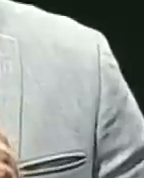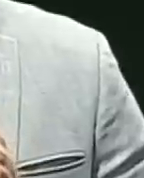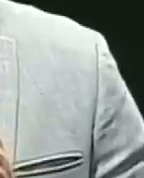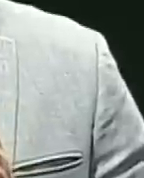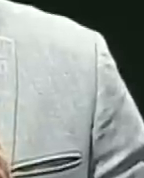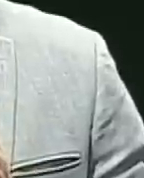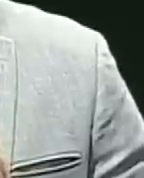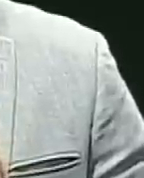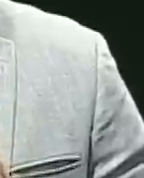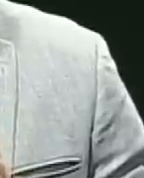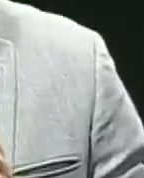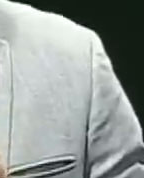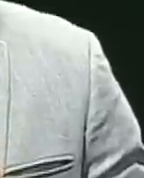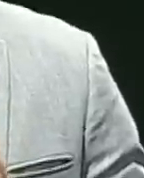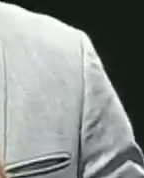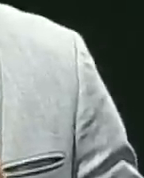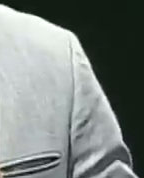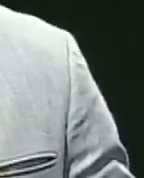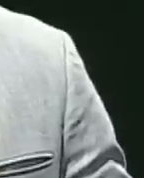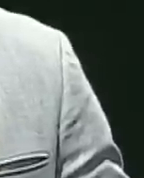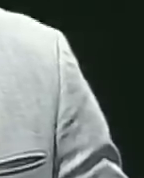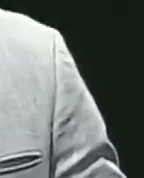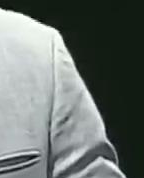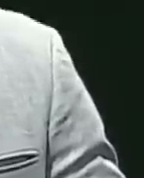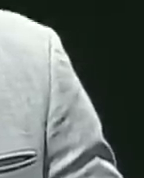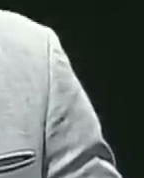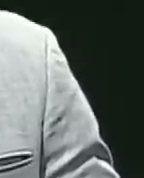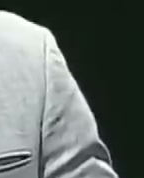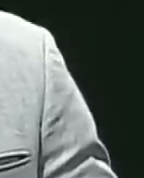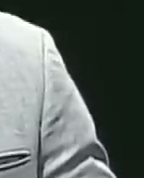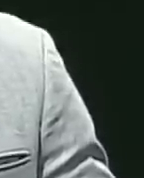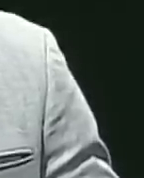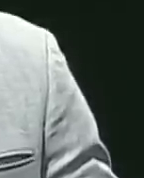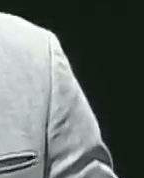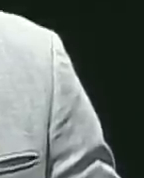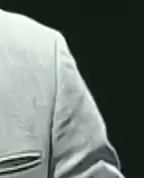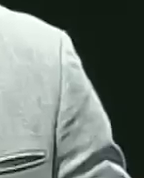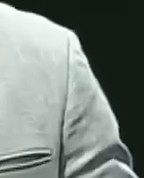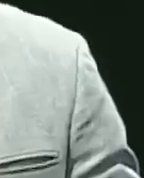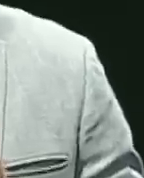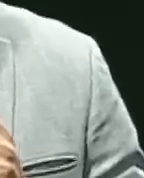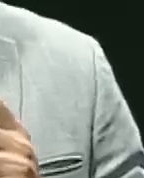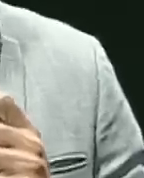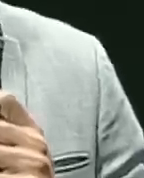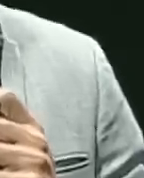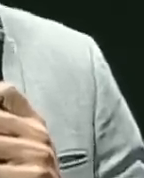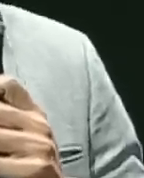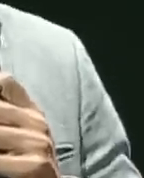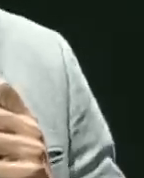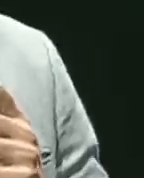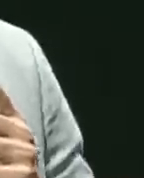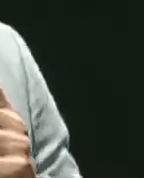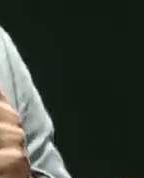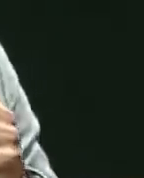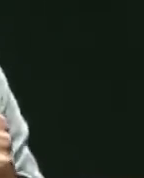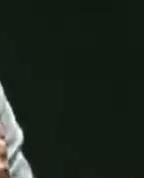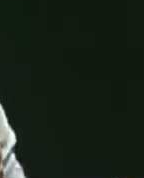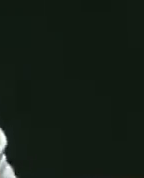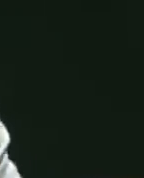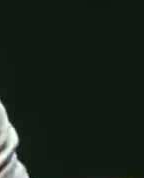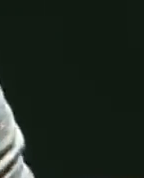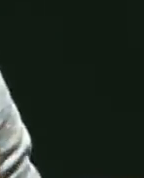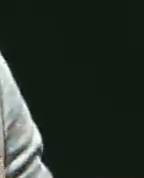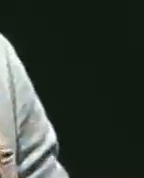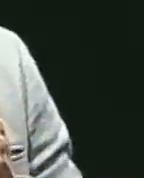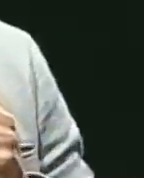el parque industrial cómo poder tener la posibilidad del intercambio del hermanamiento con otras